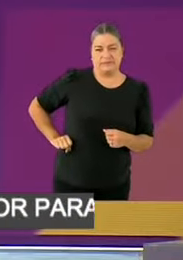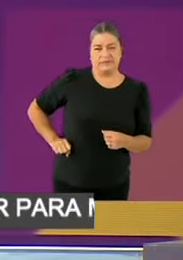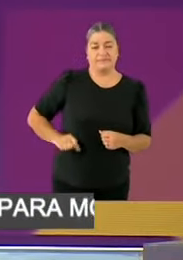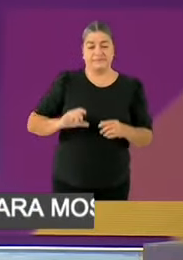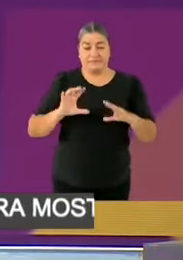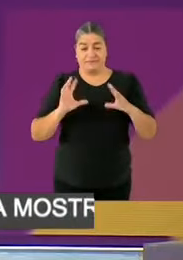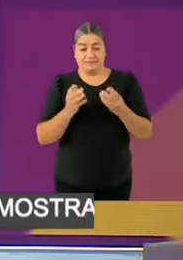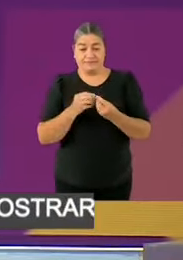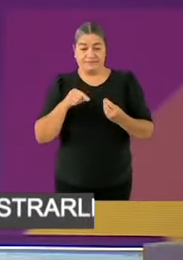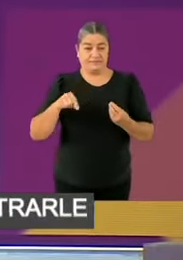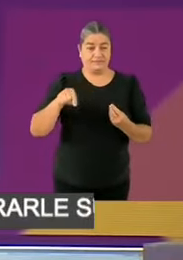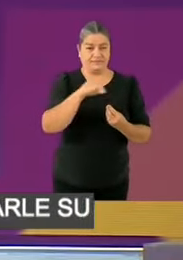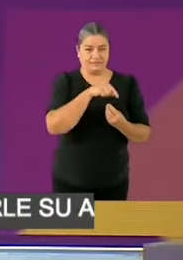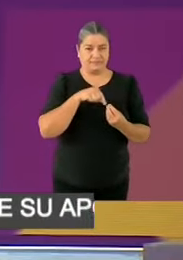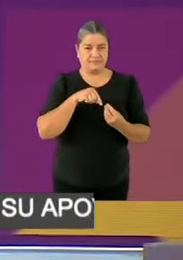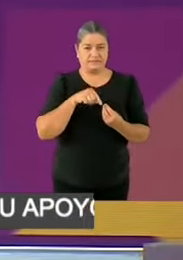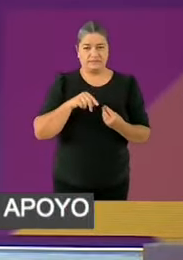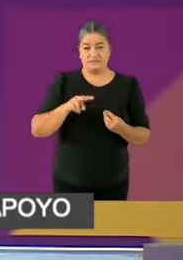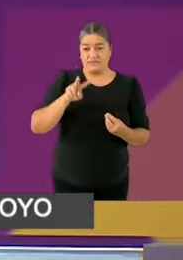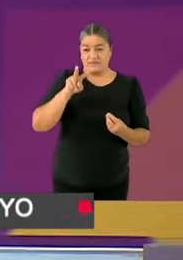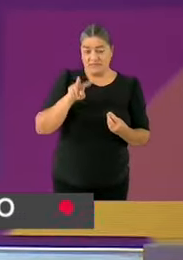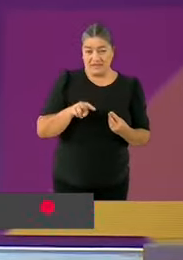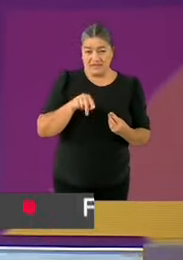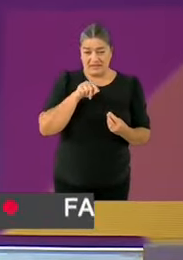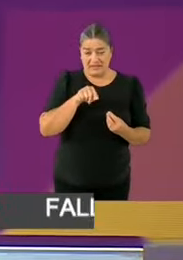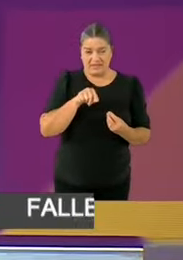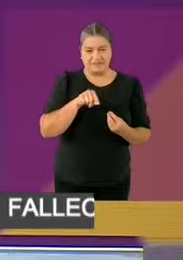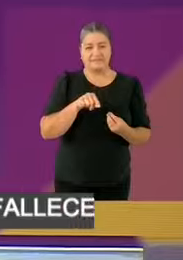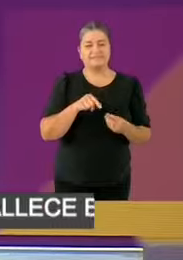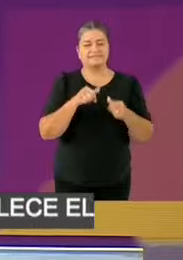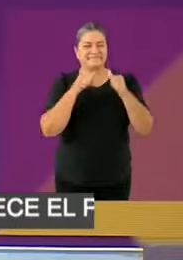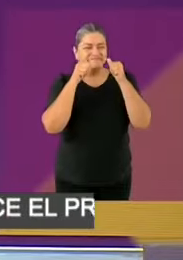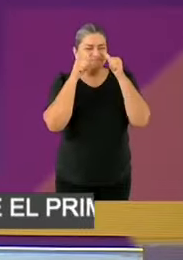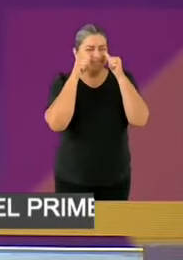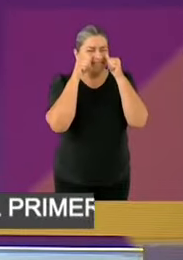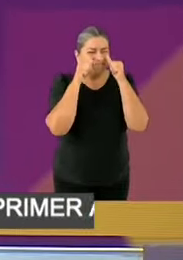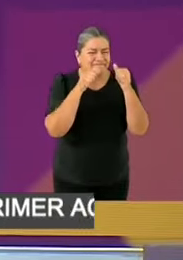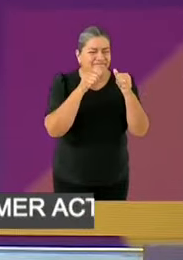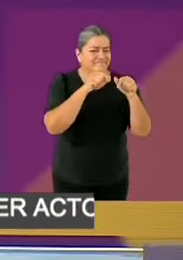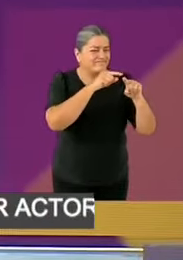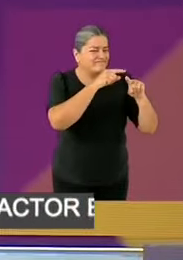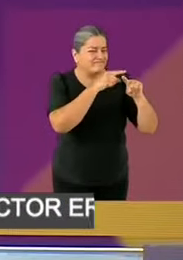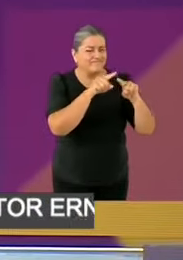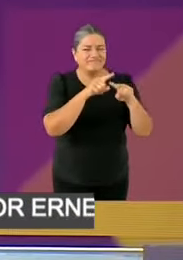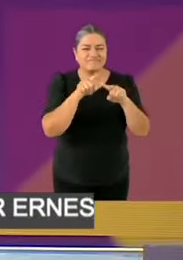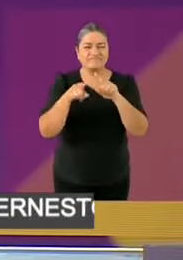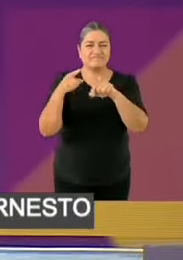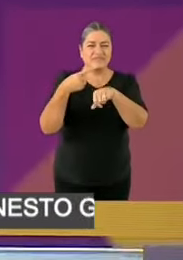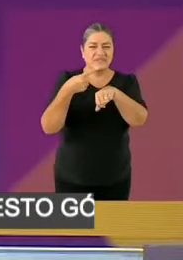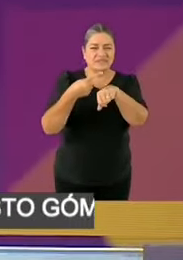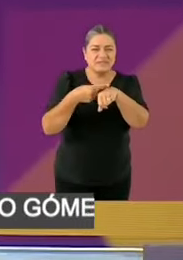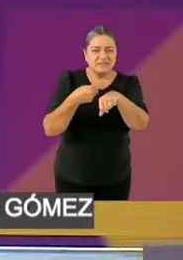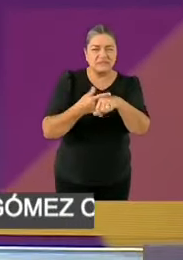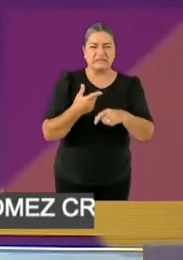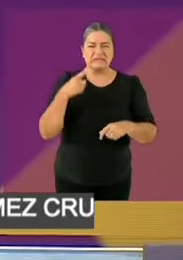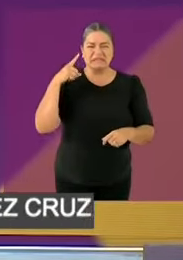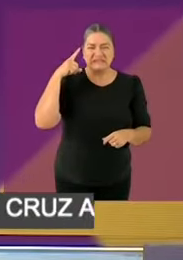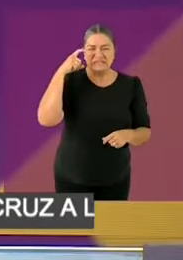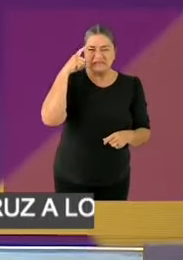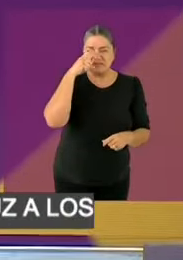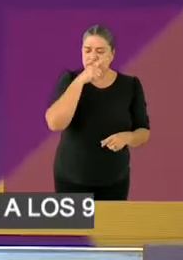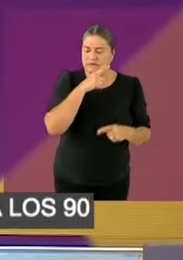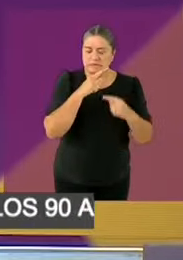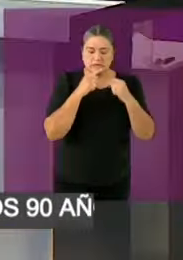compleja de cualquier enfermedad de la salud y los medicamentos gratuitos. Tenemos el presupuesto para poderlo hacer.